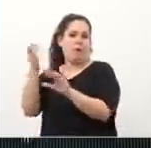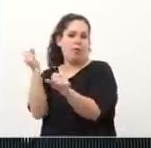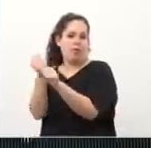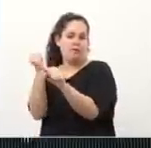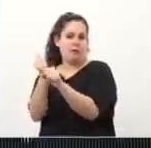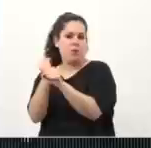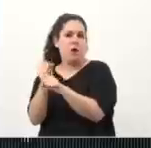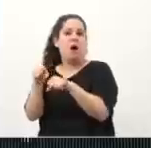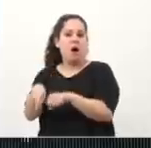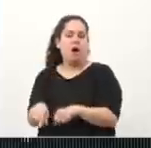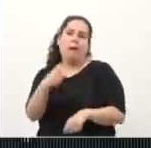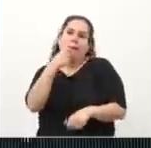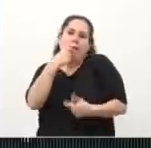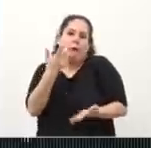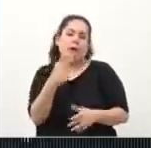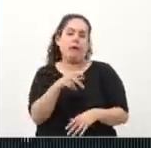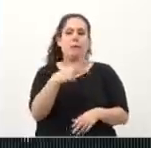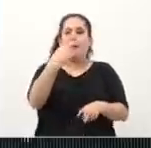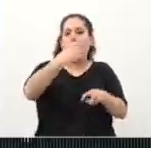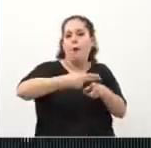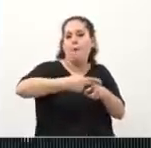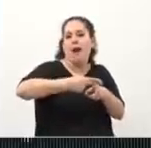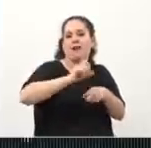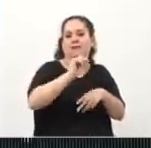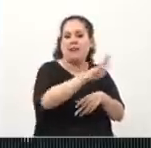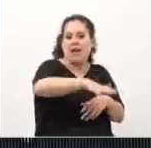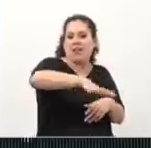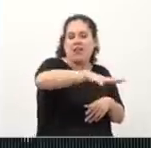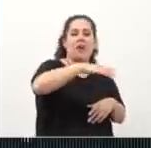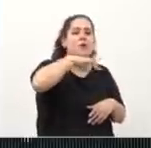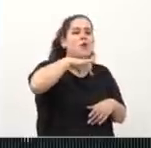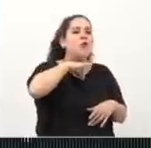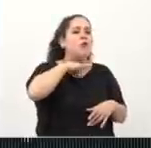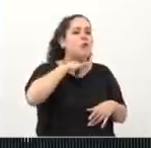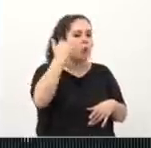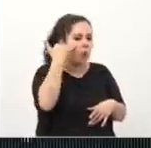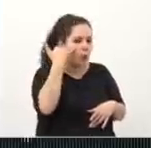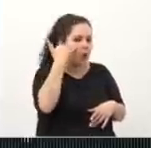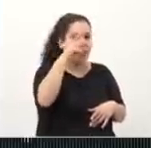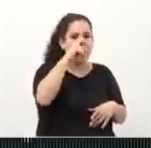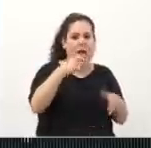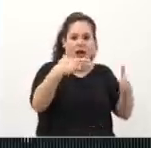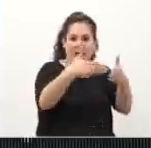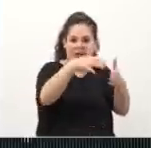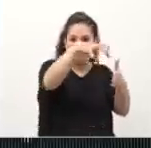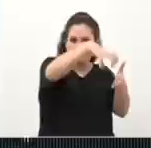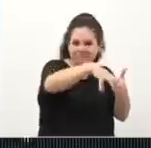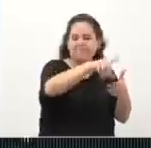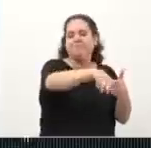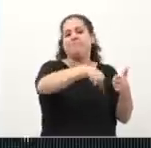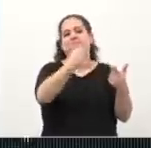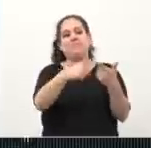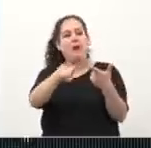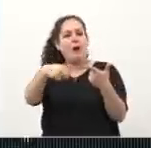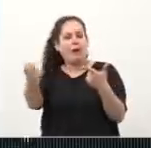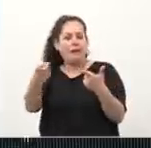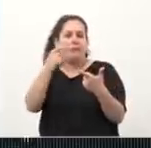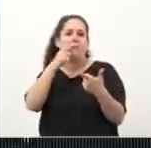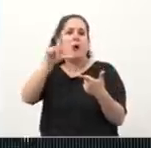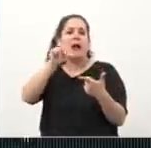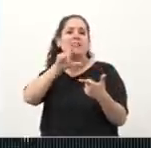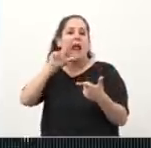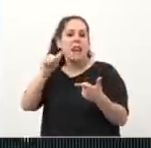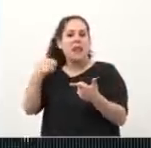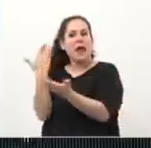De ahí surgió, por ejemplo, la plaza que hoy ya tenemos en Jujuy y Belgrano, de ahí surgió la plaza de las Toscaneras, que promovió Catalina y su grupo de vecinas,